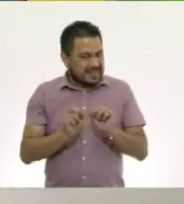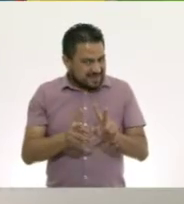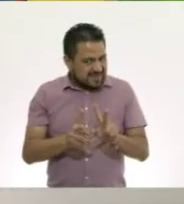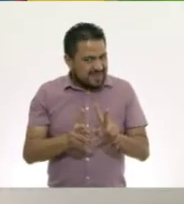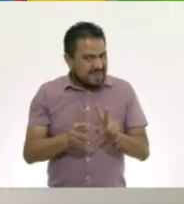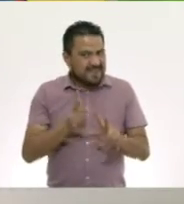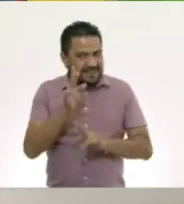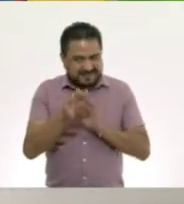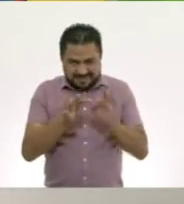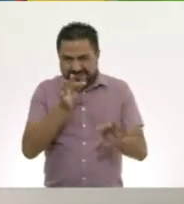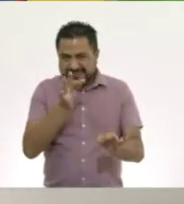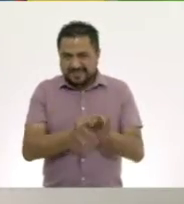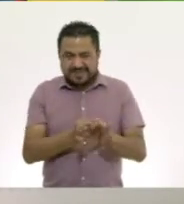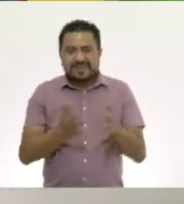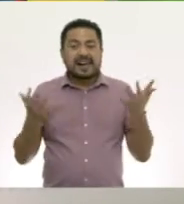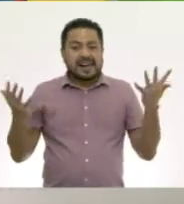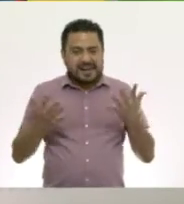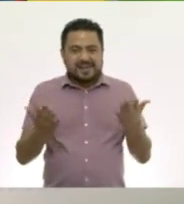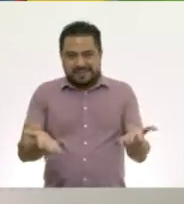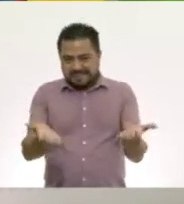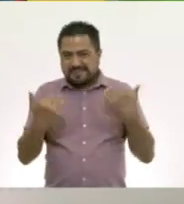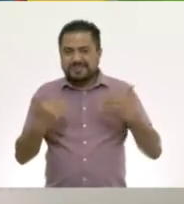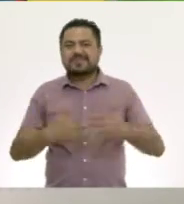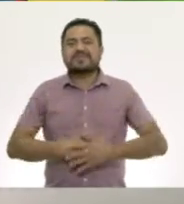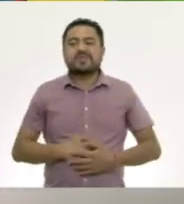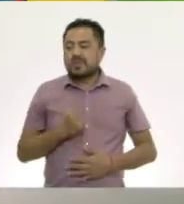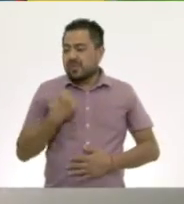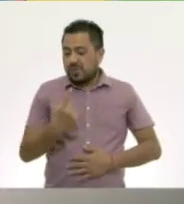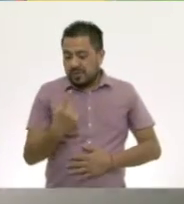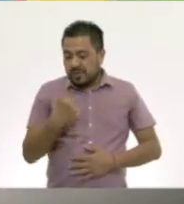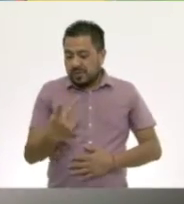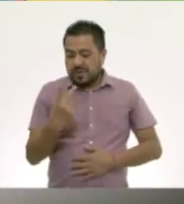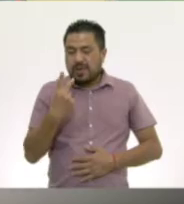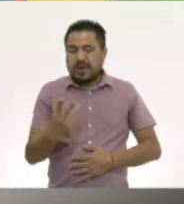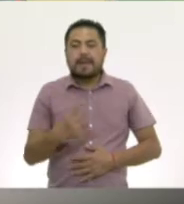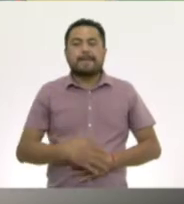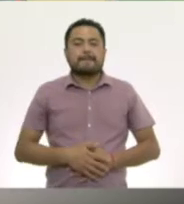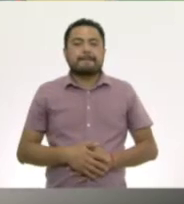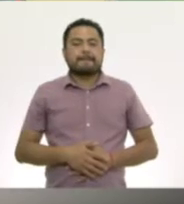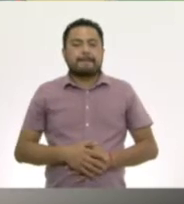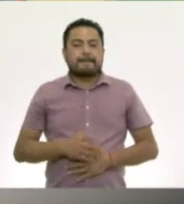¿Listas? Hagámoslo. Una, dos, tres.